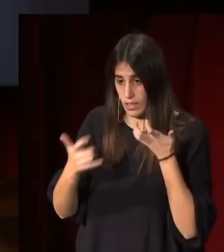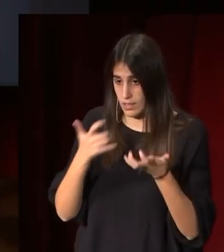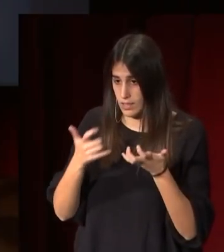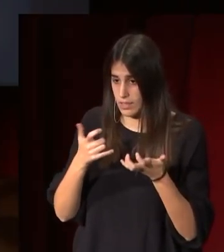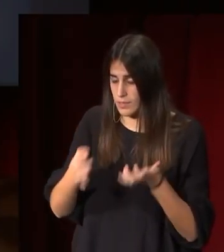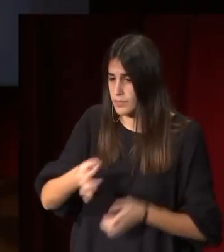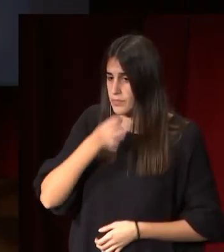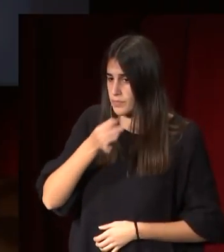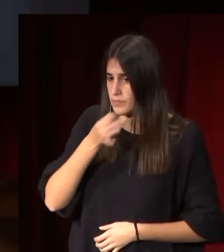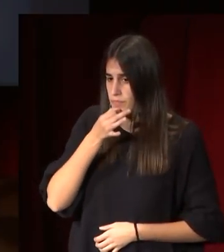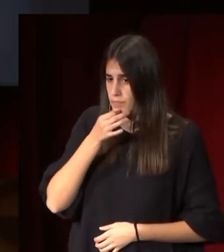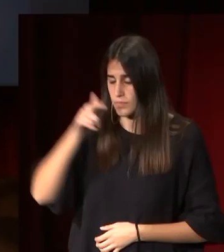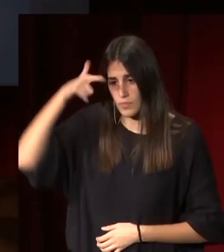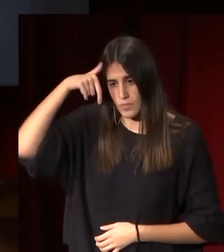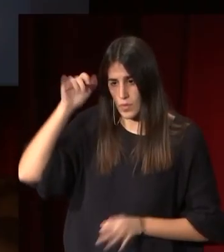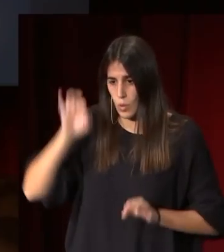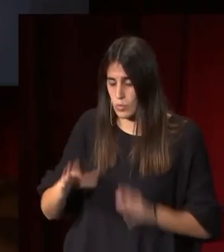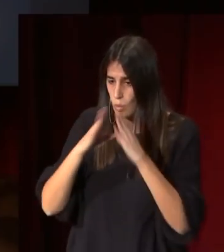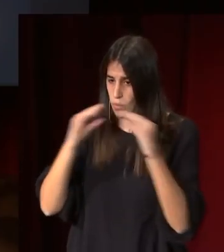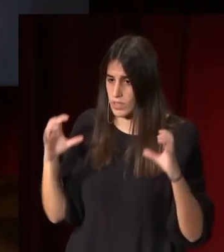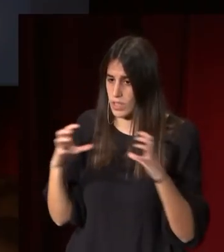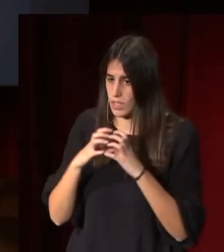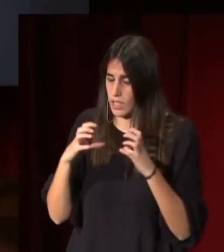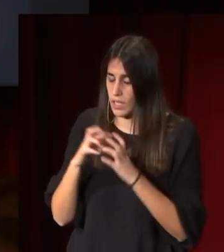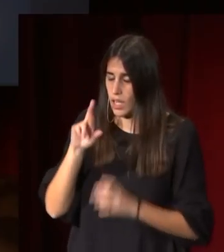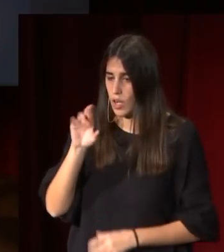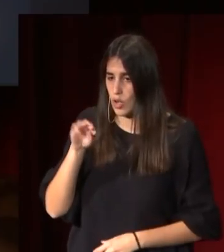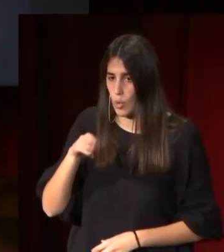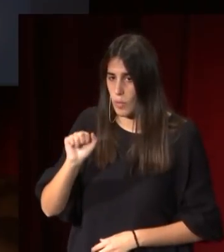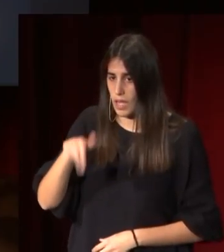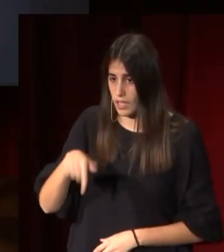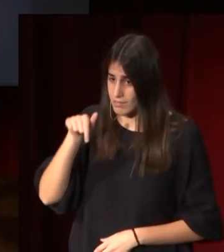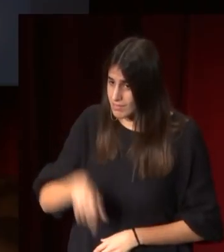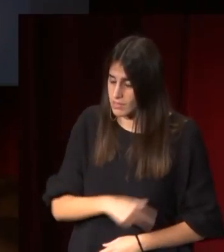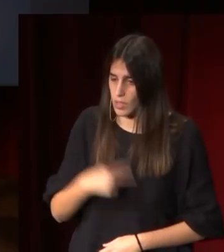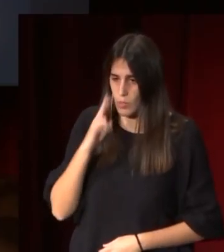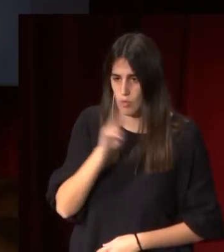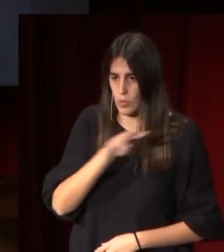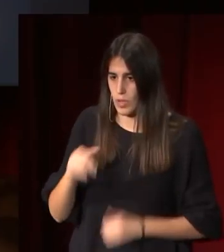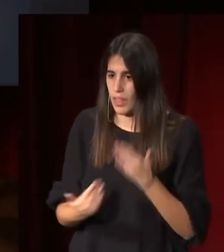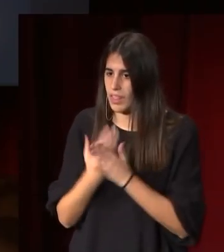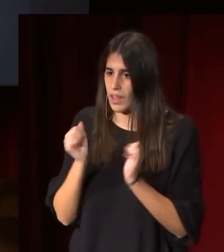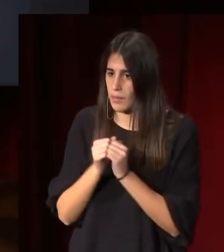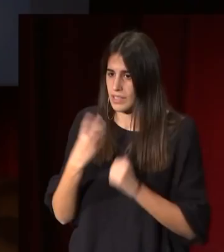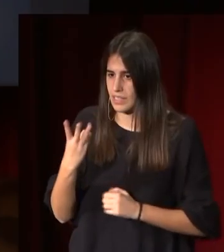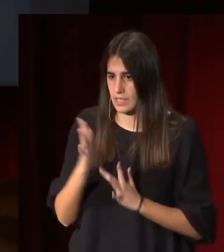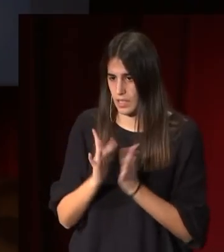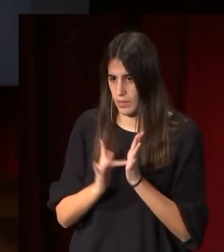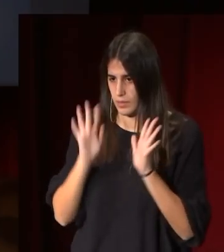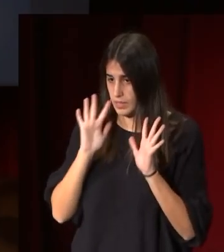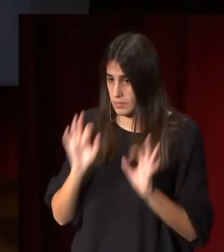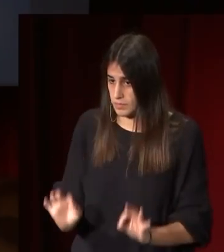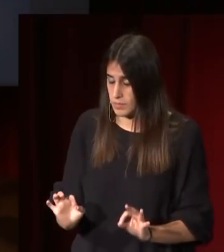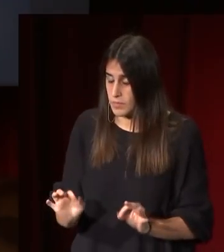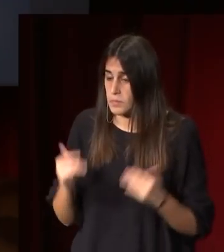profesora titular de la Universidad de Granada, Ana María Román, aquí en el Prado, el día 23 de abril. De